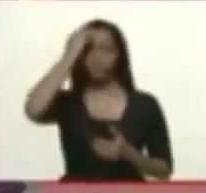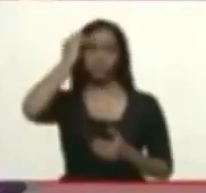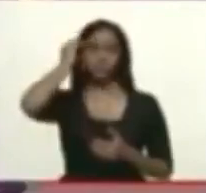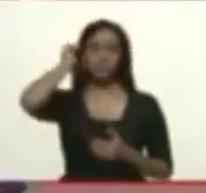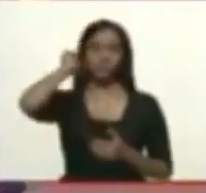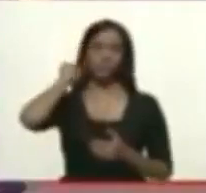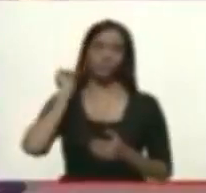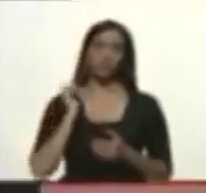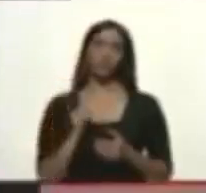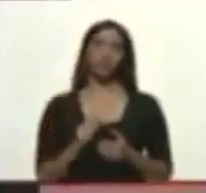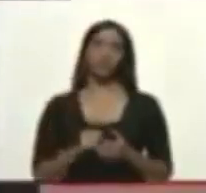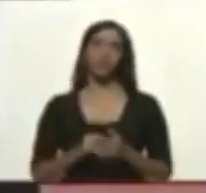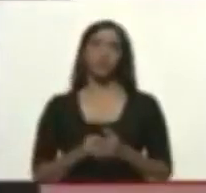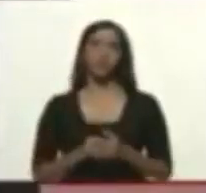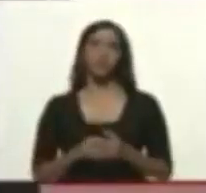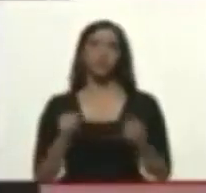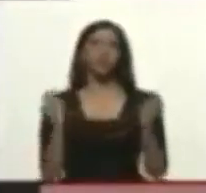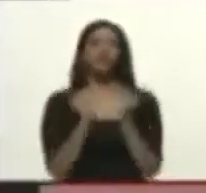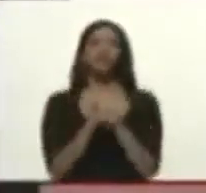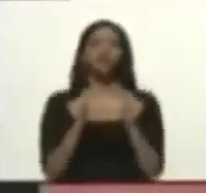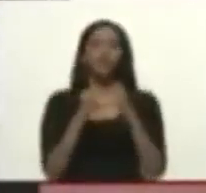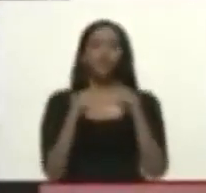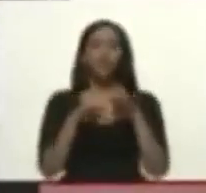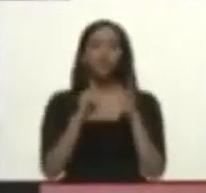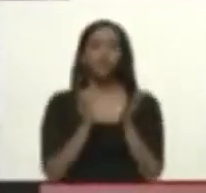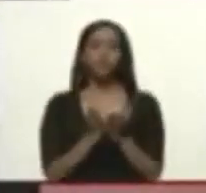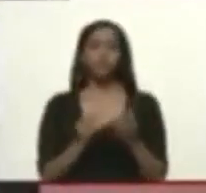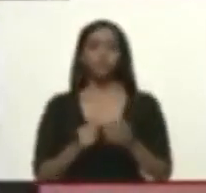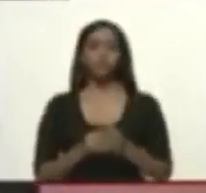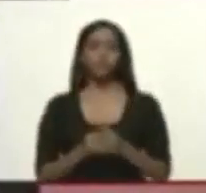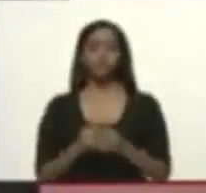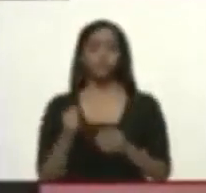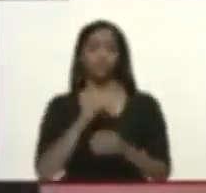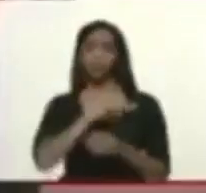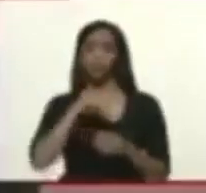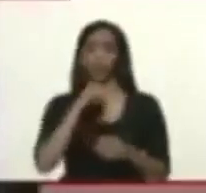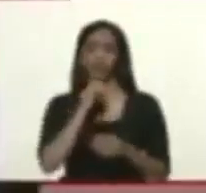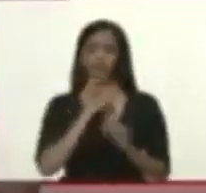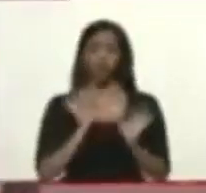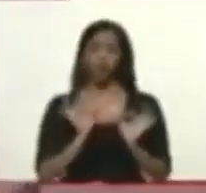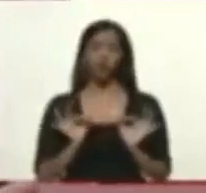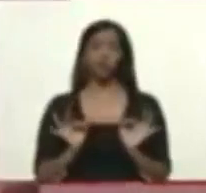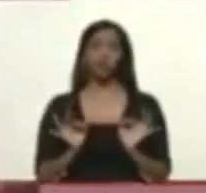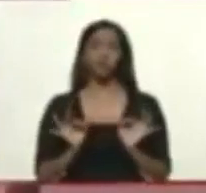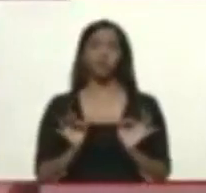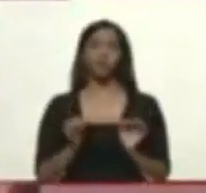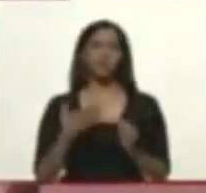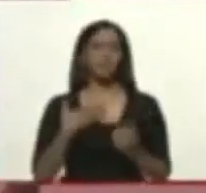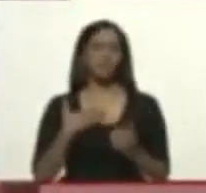Duro, contra el muro. No se ha quedado callado. No me parece normal.